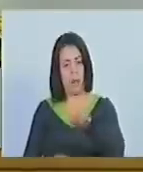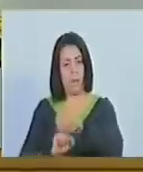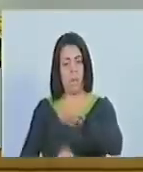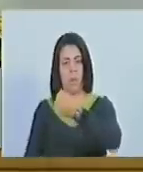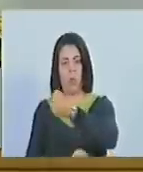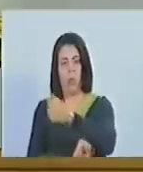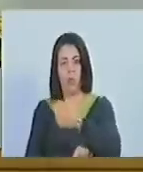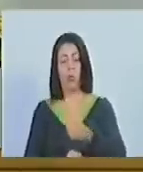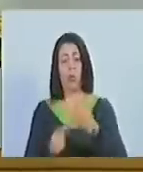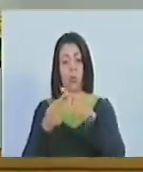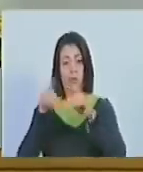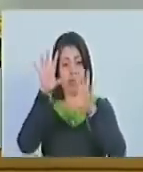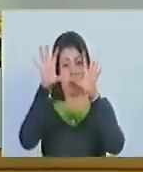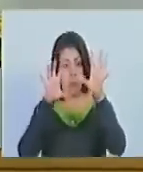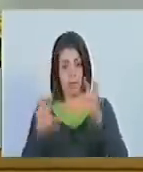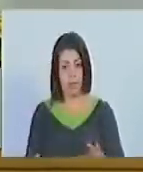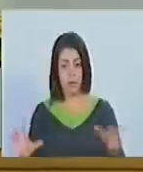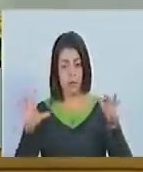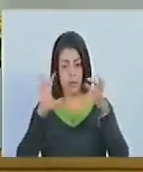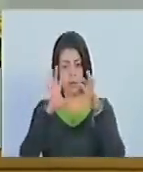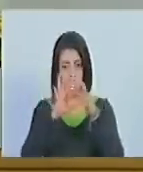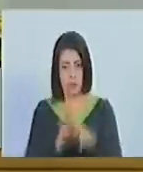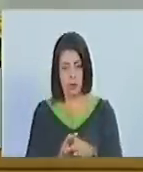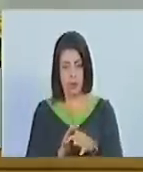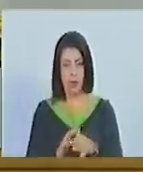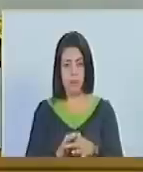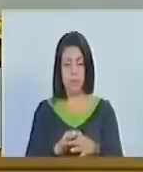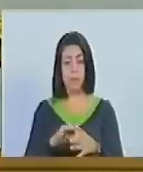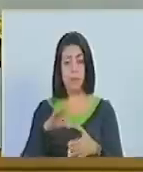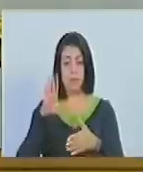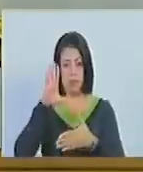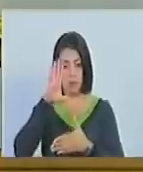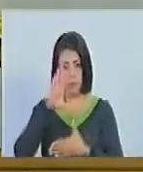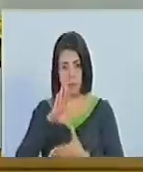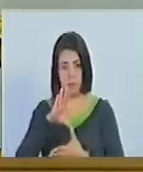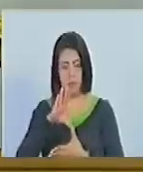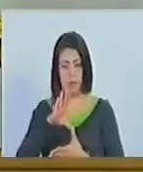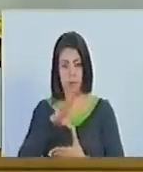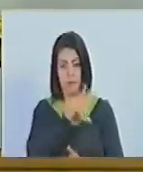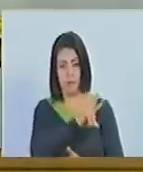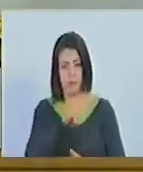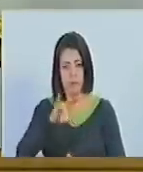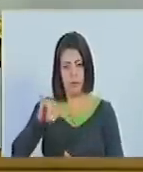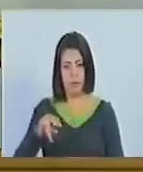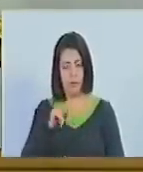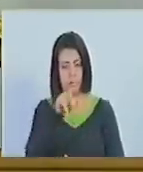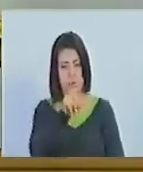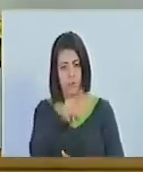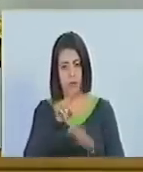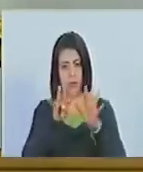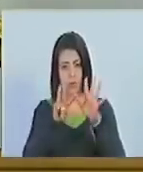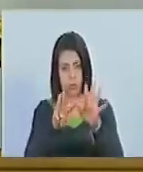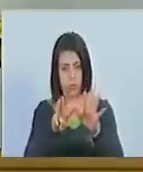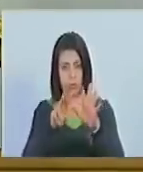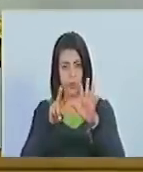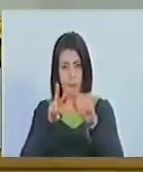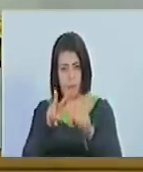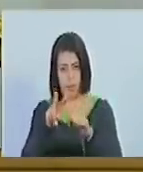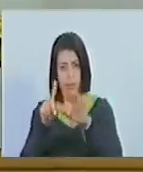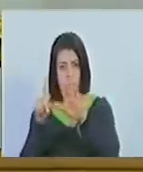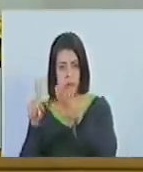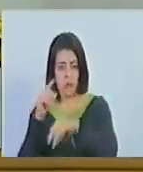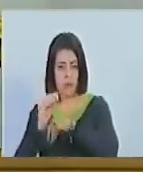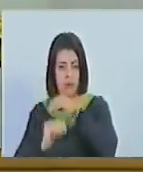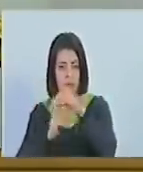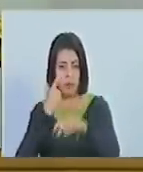del multilateralismo y la unidad nuestra americana el 22 de junio de 1826 sírvanse